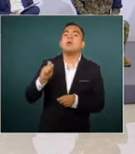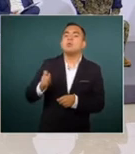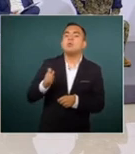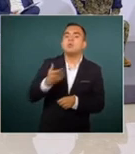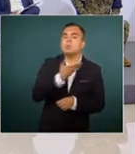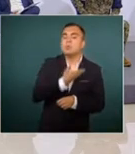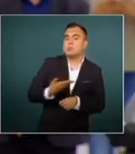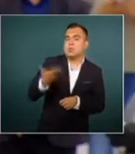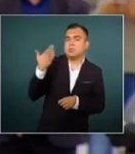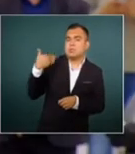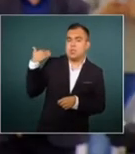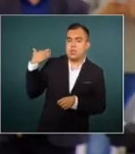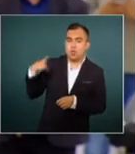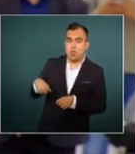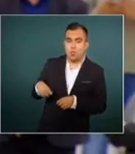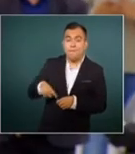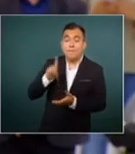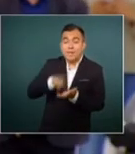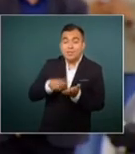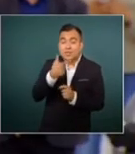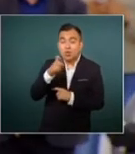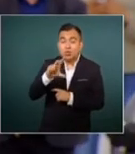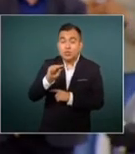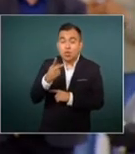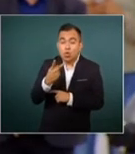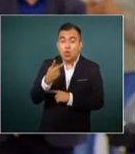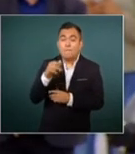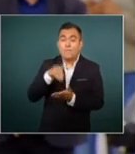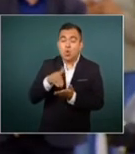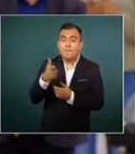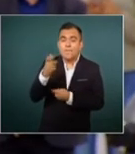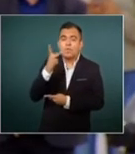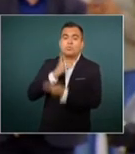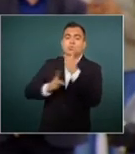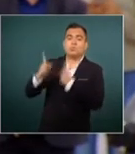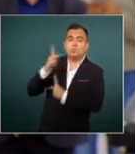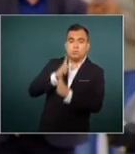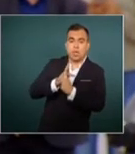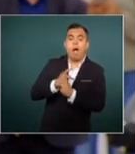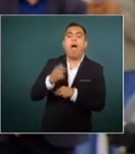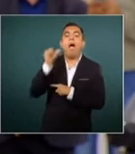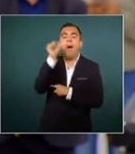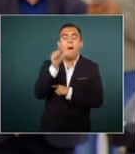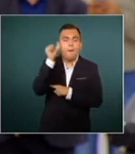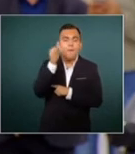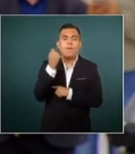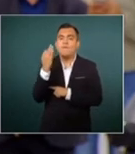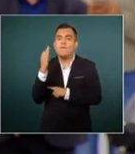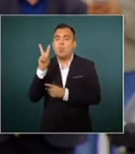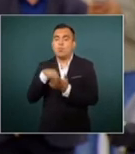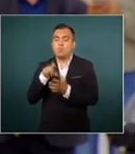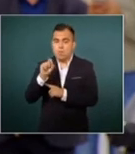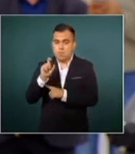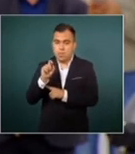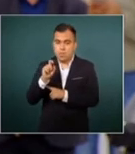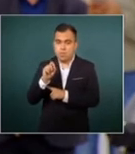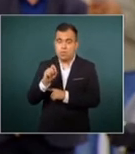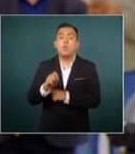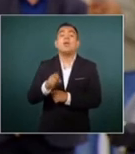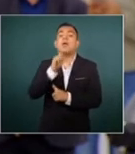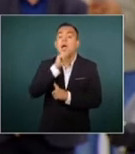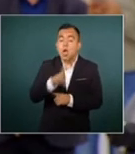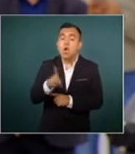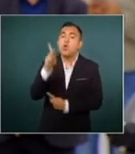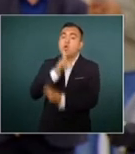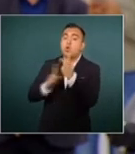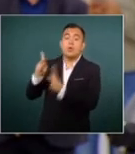por mil 882 millones de pesos. Abril y febrero de 2020 Jalisco solicita dos créditos sin